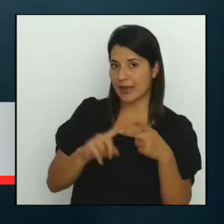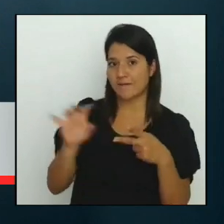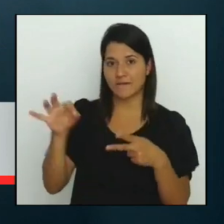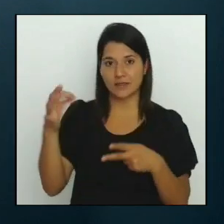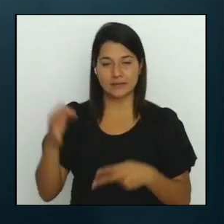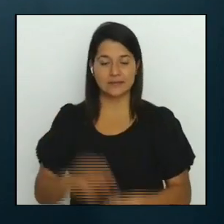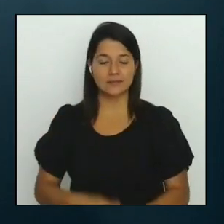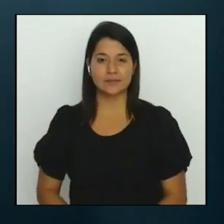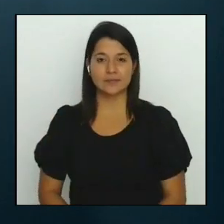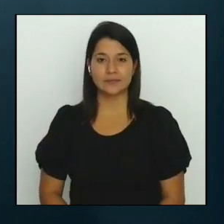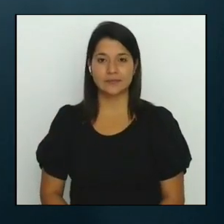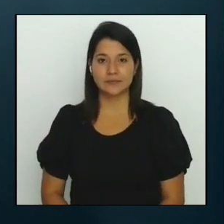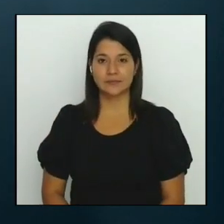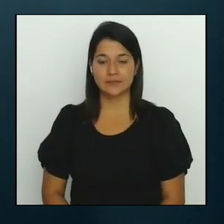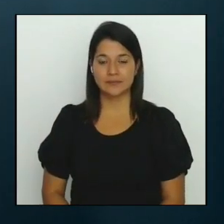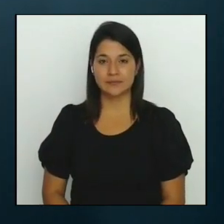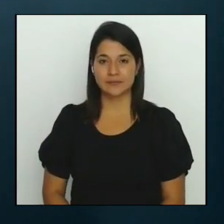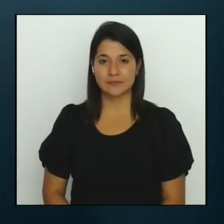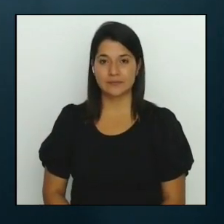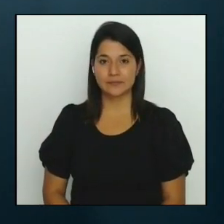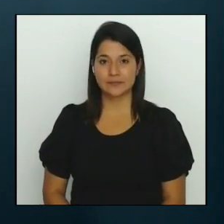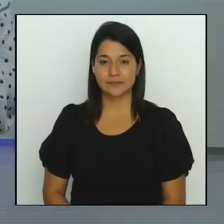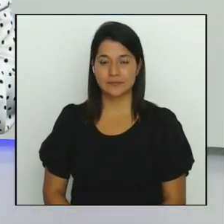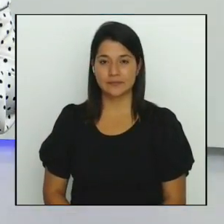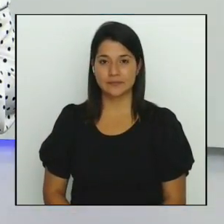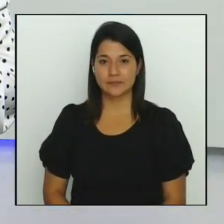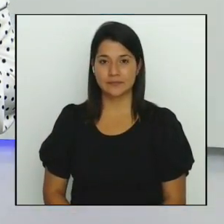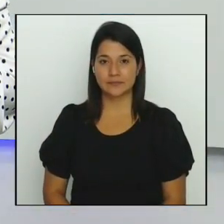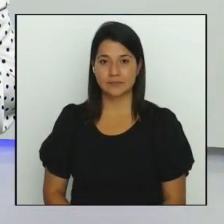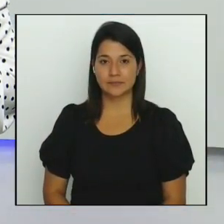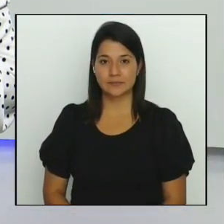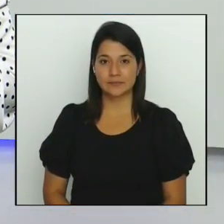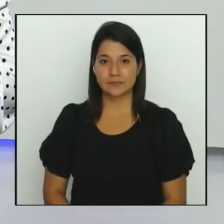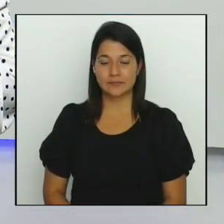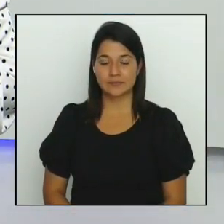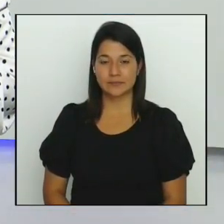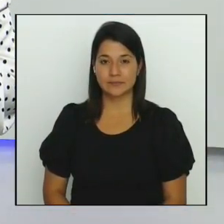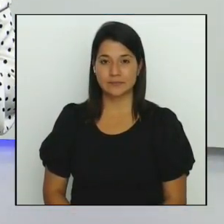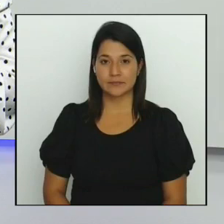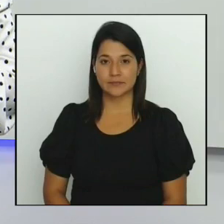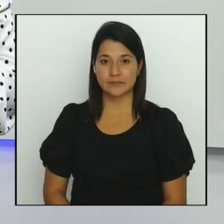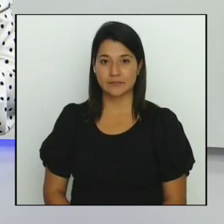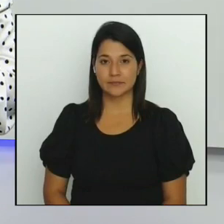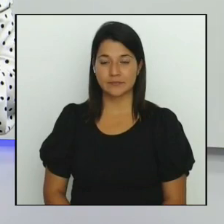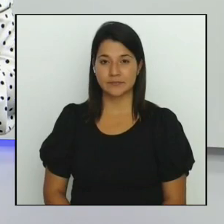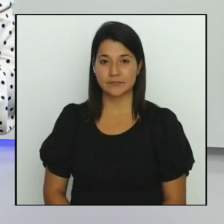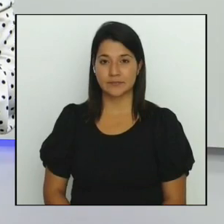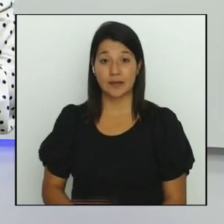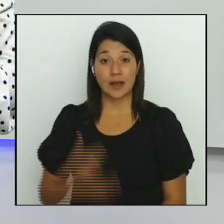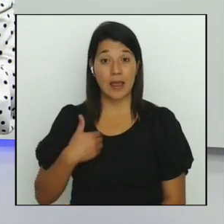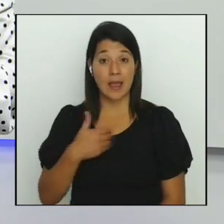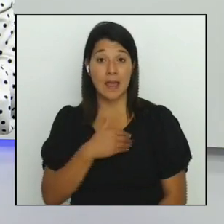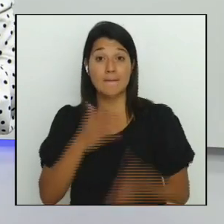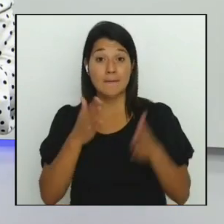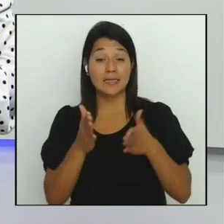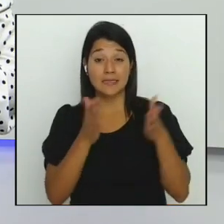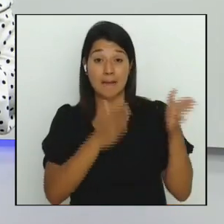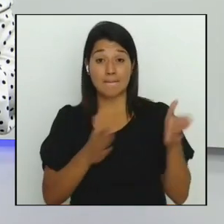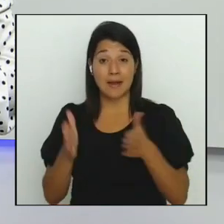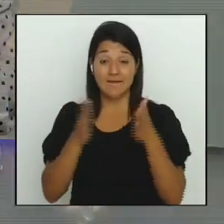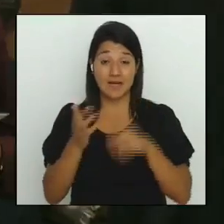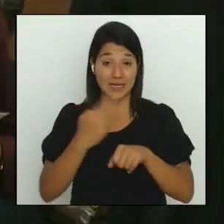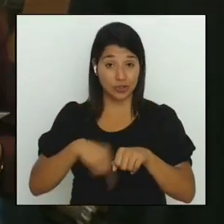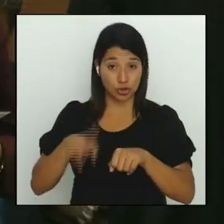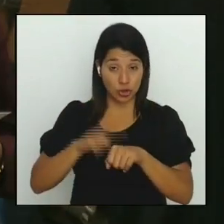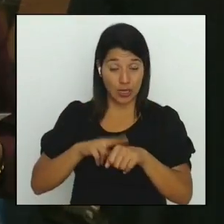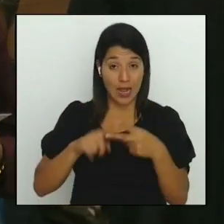la ministra de planificación nacional y política económica la